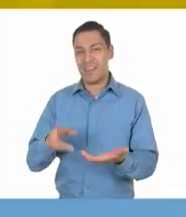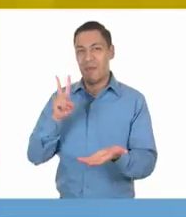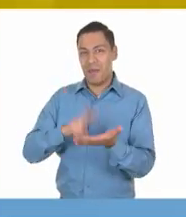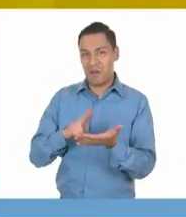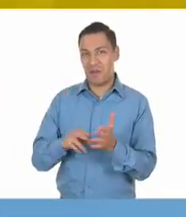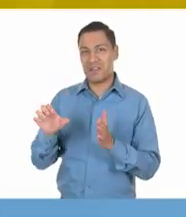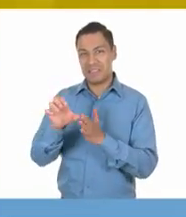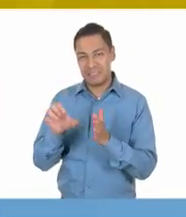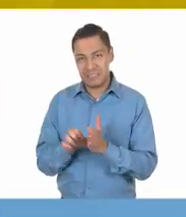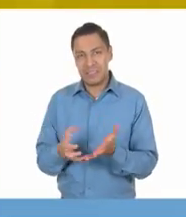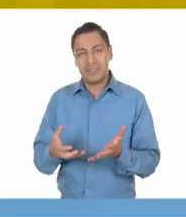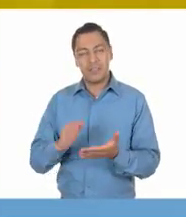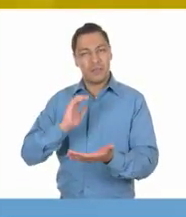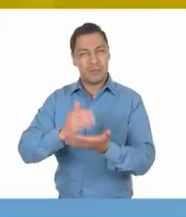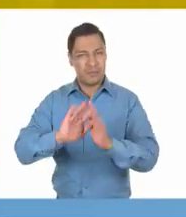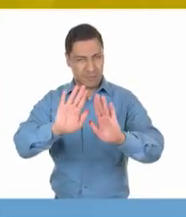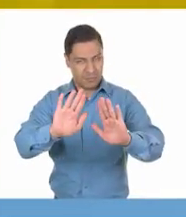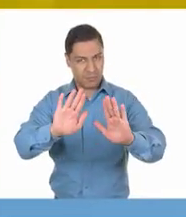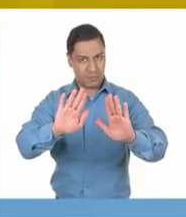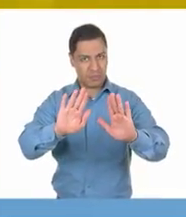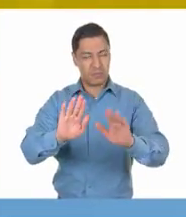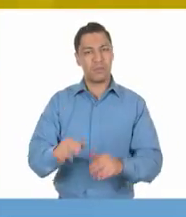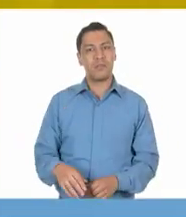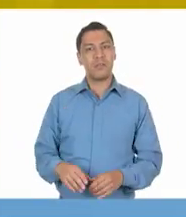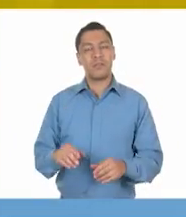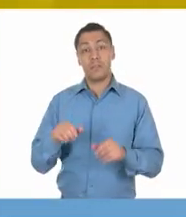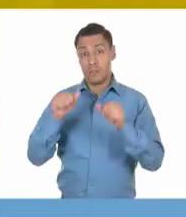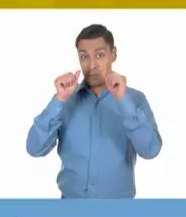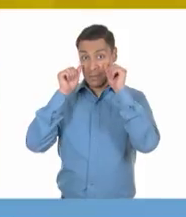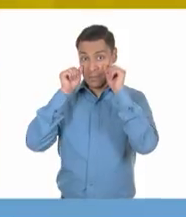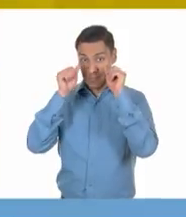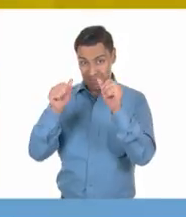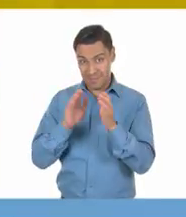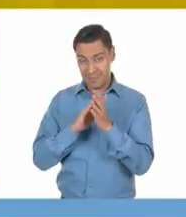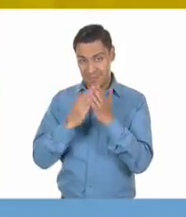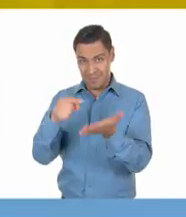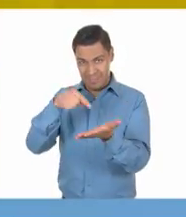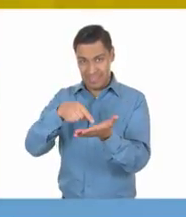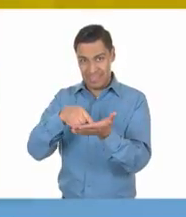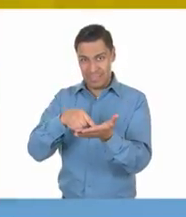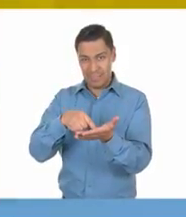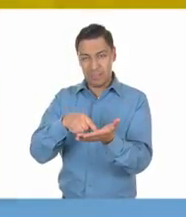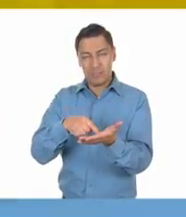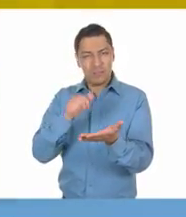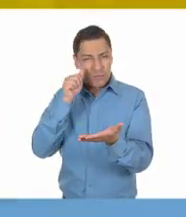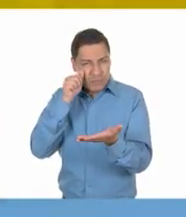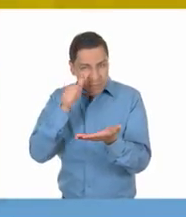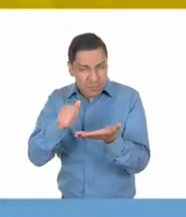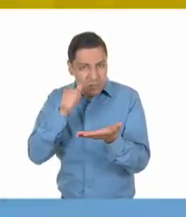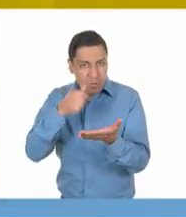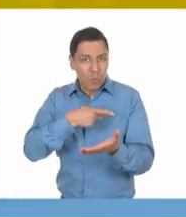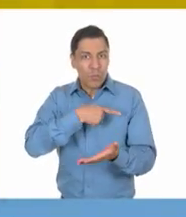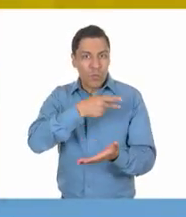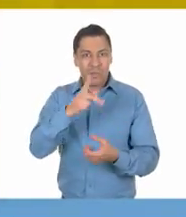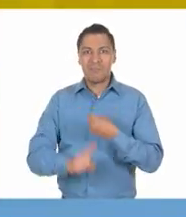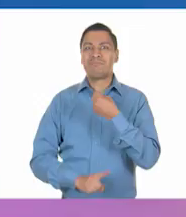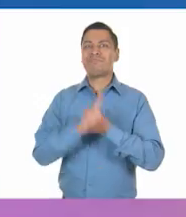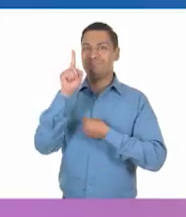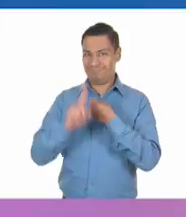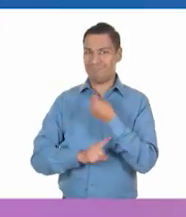Ética. Detengámonos en lo que escuchamos y leímos en nuestro libro de texto. ¿Por qué la pobreza es un desafío?